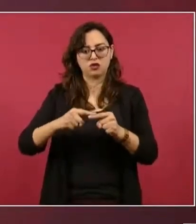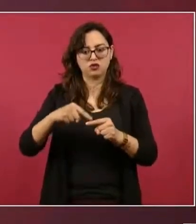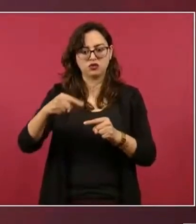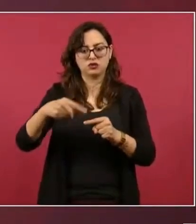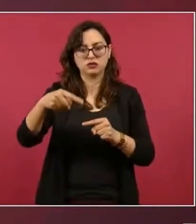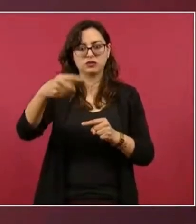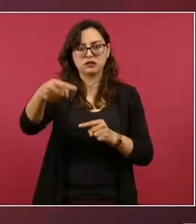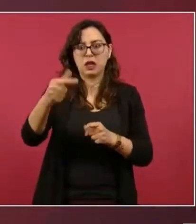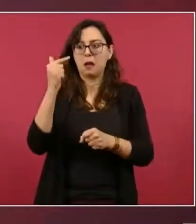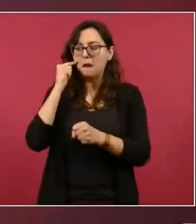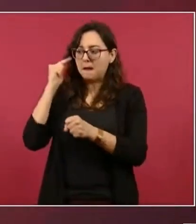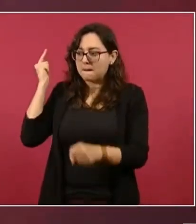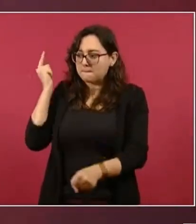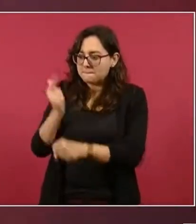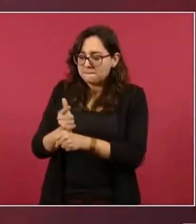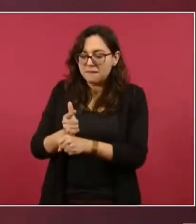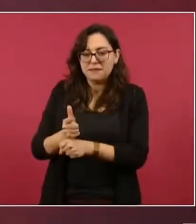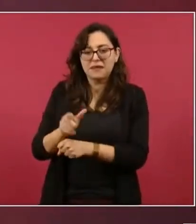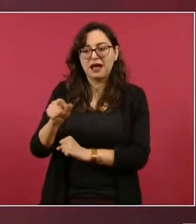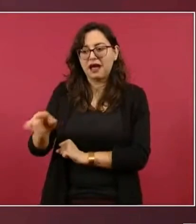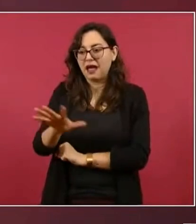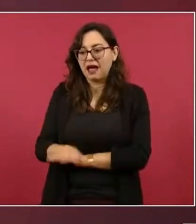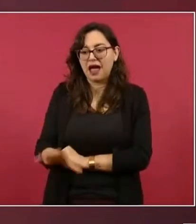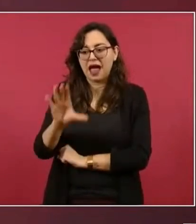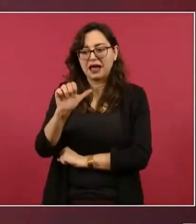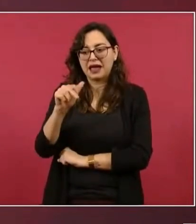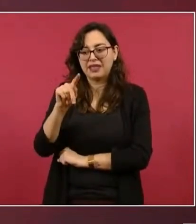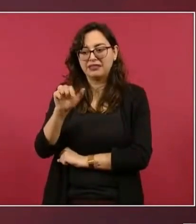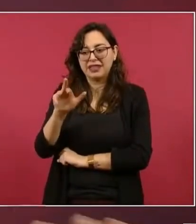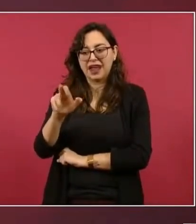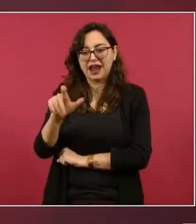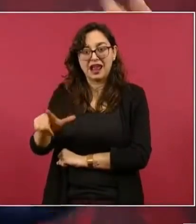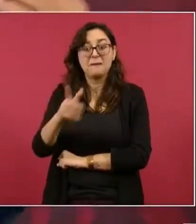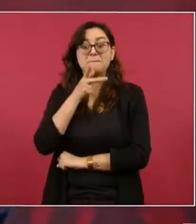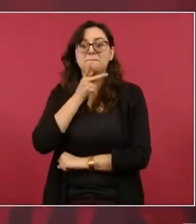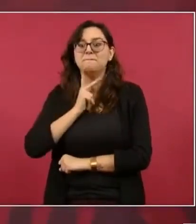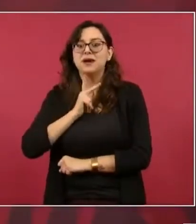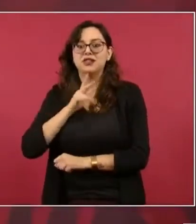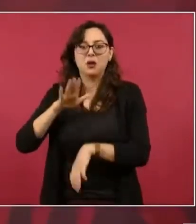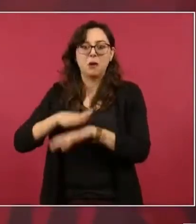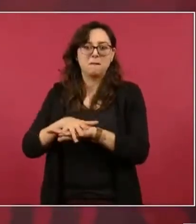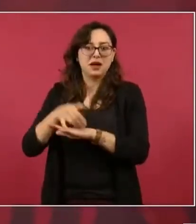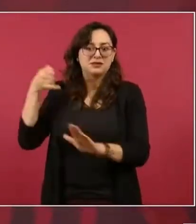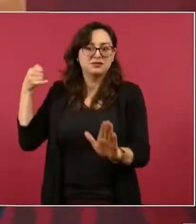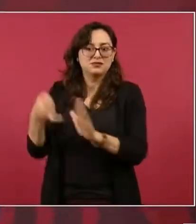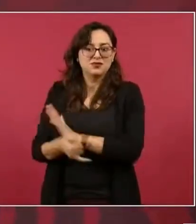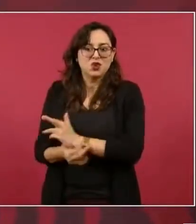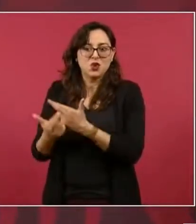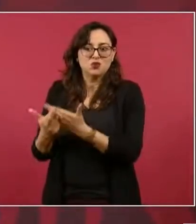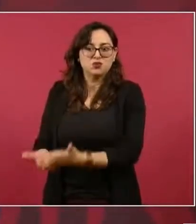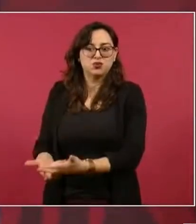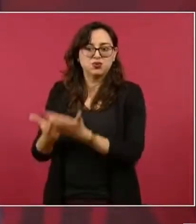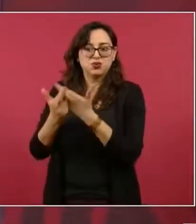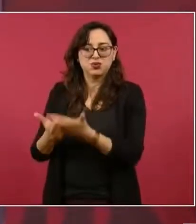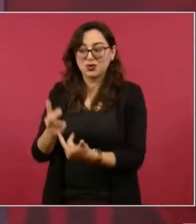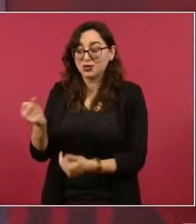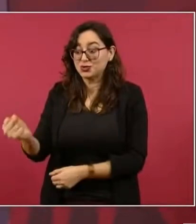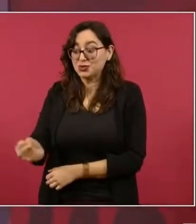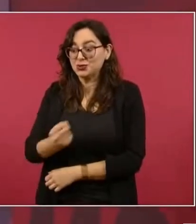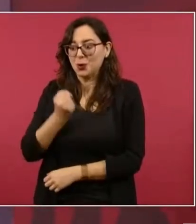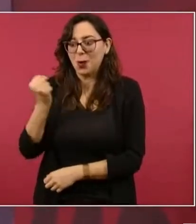encuentra el yacimiento de Cantarell pero ya era de nuevo de la nación